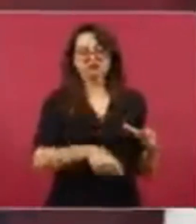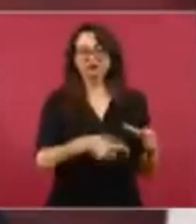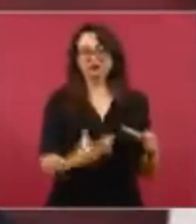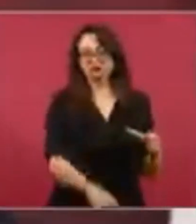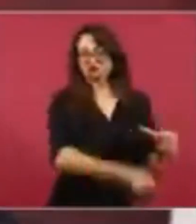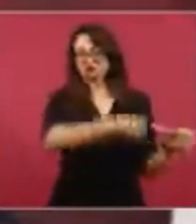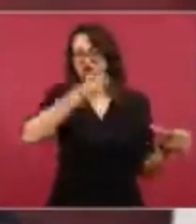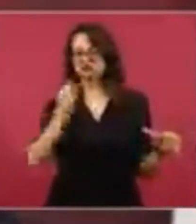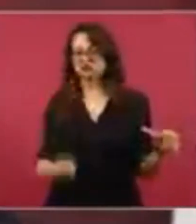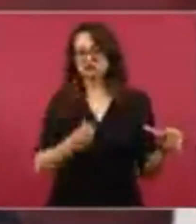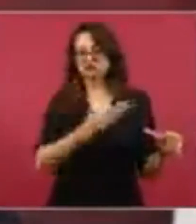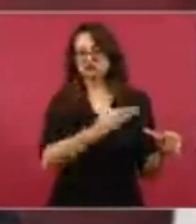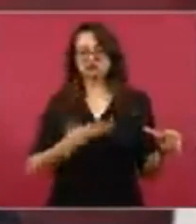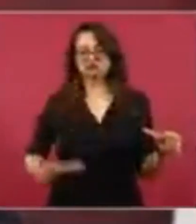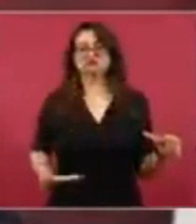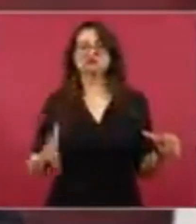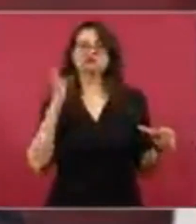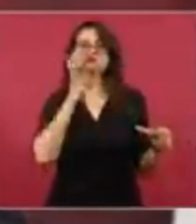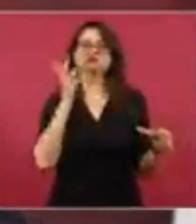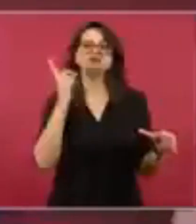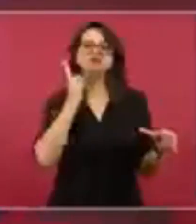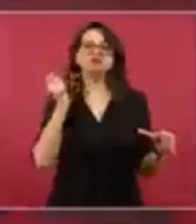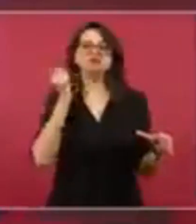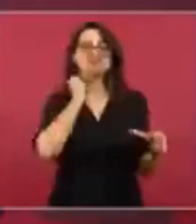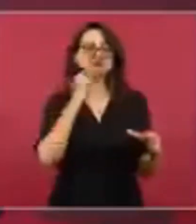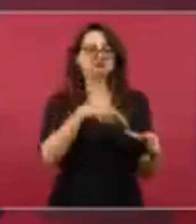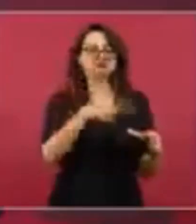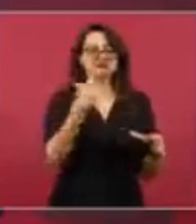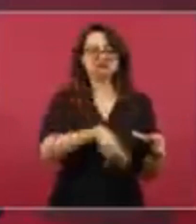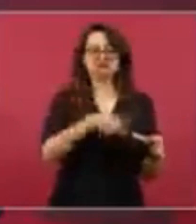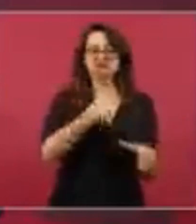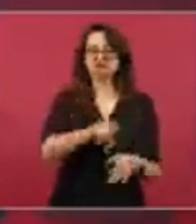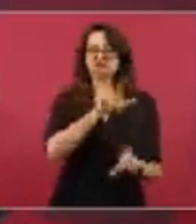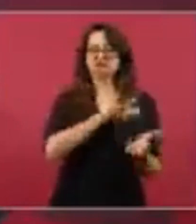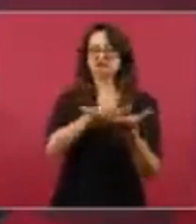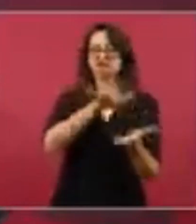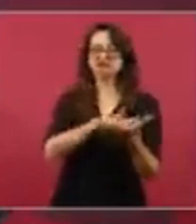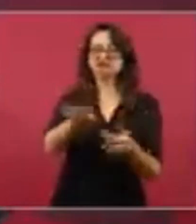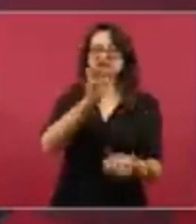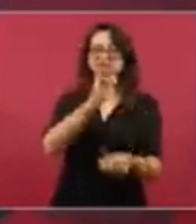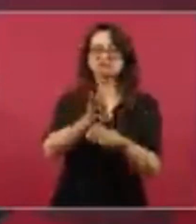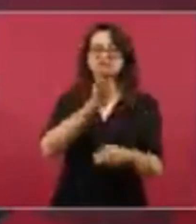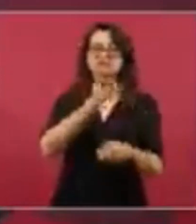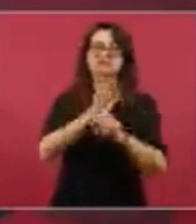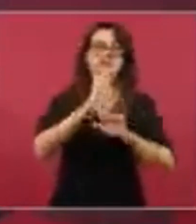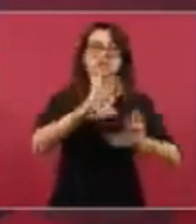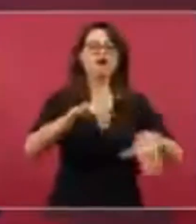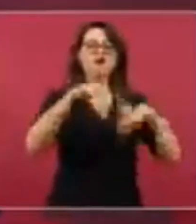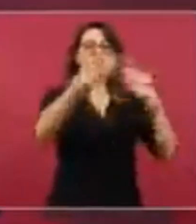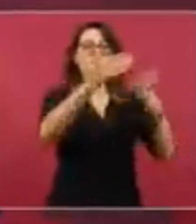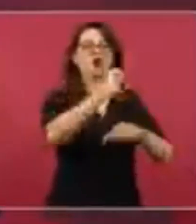por la oligarquía, por los intereses extranjeros